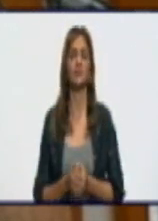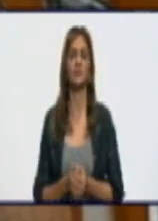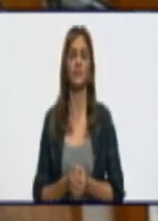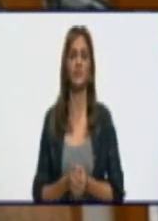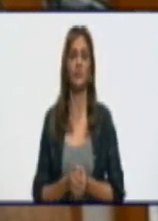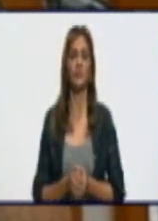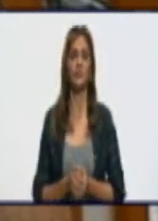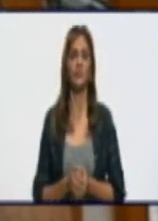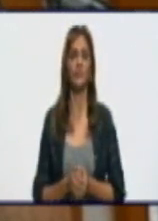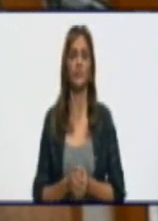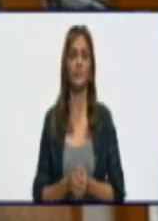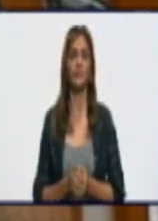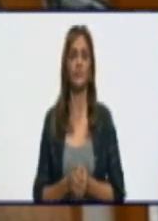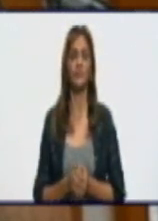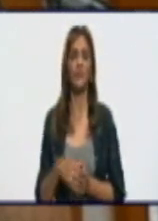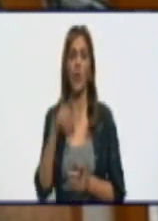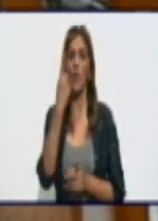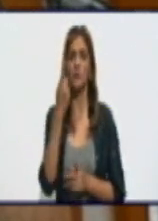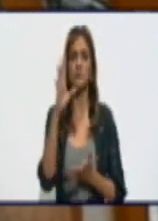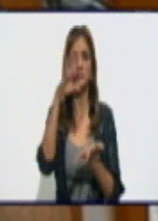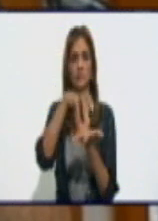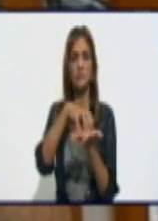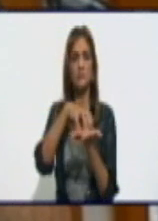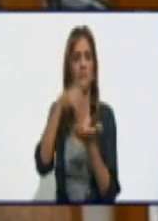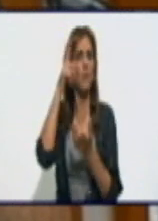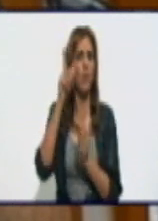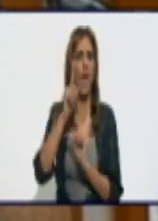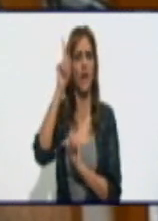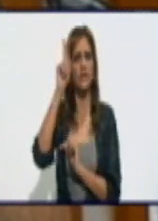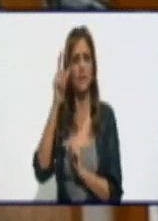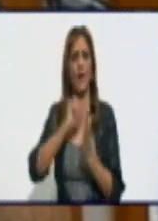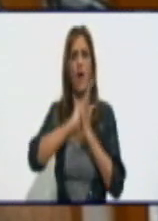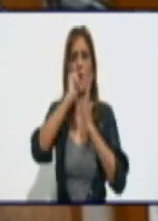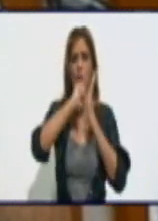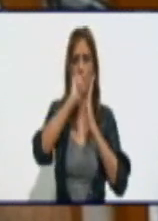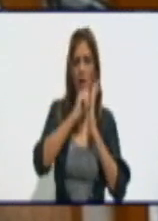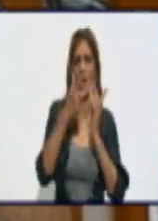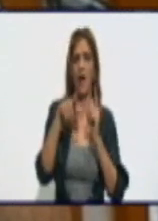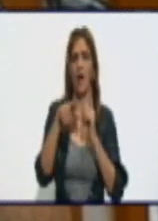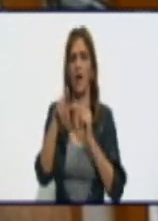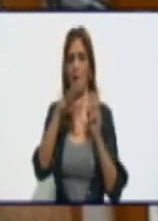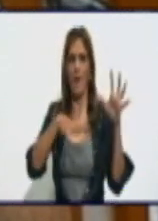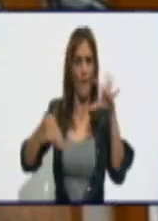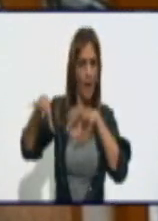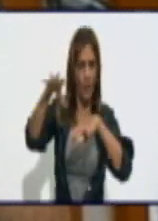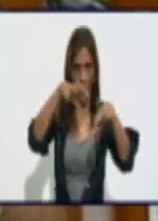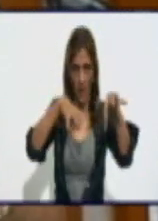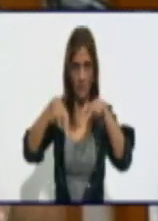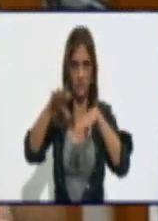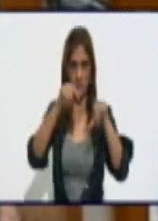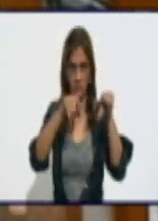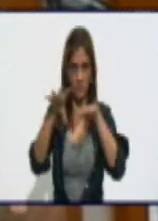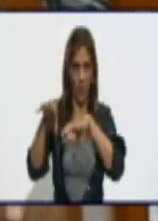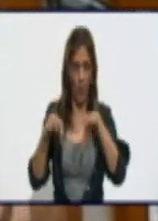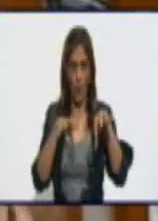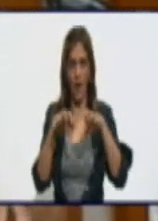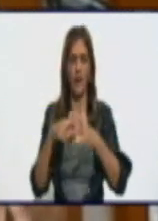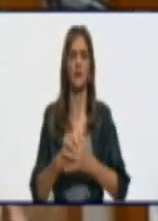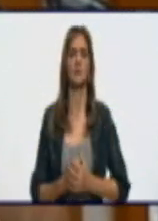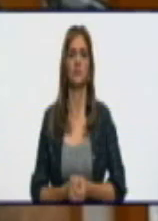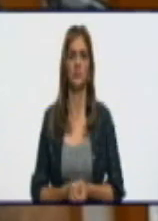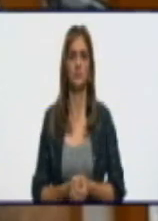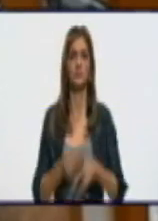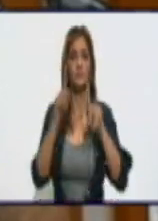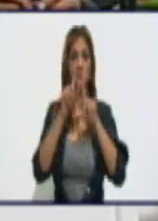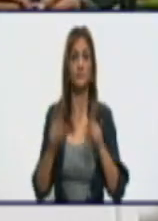la línea de 33.000 Volca Alimenta, la zona de Boyarriba, Julia, Mabay, hubo una avería en